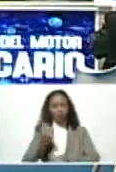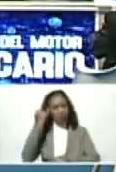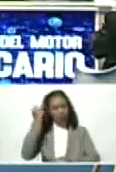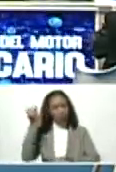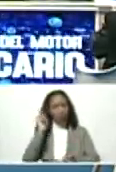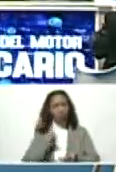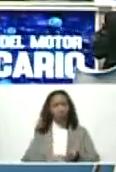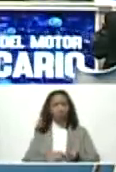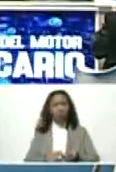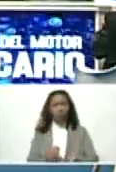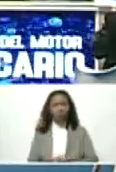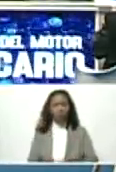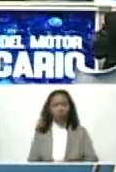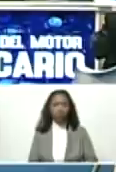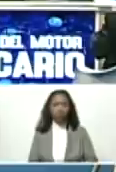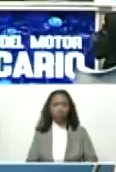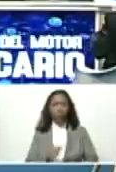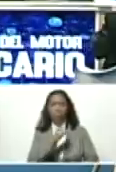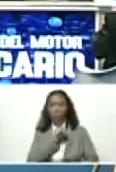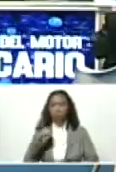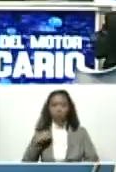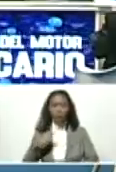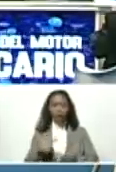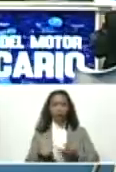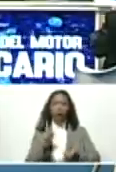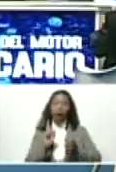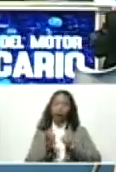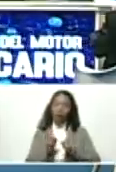ideológicas personales a veces